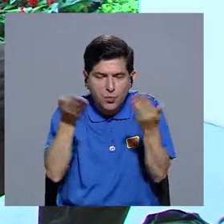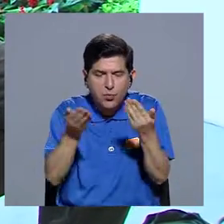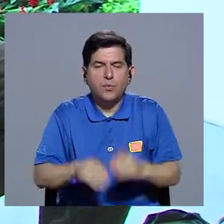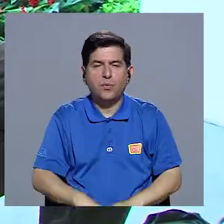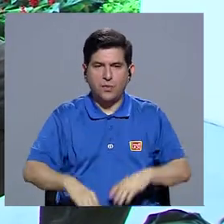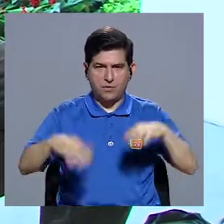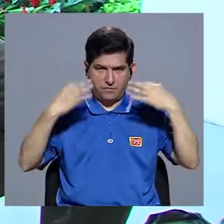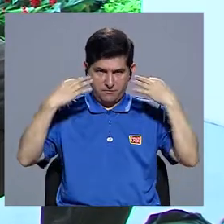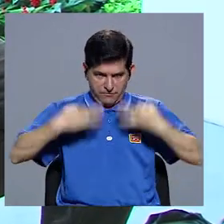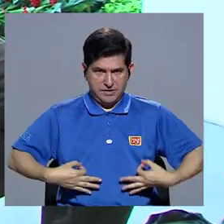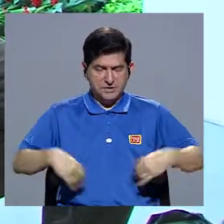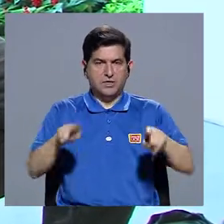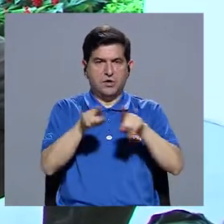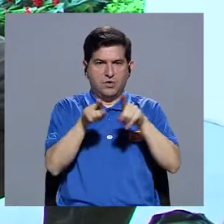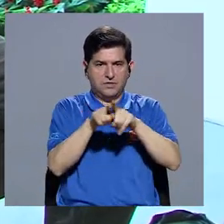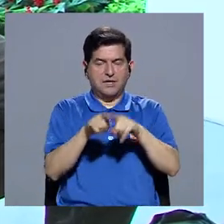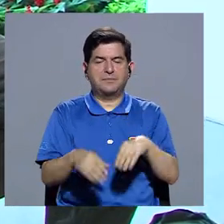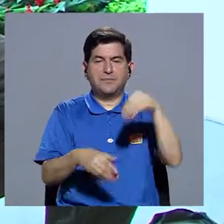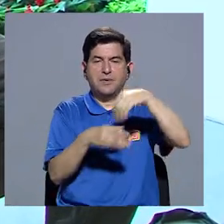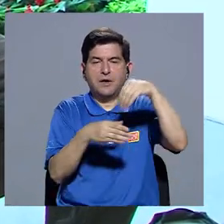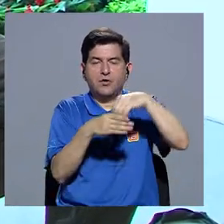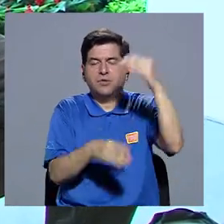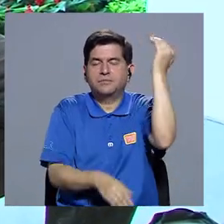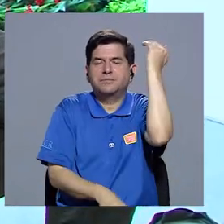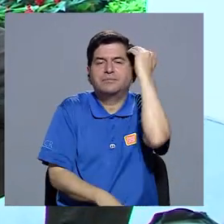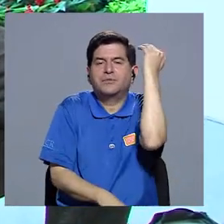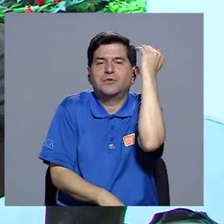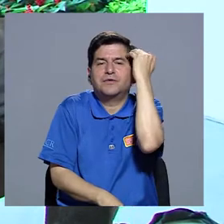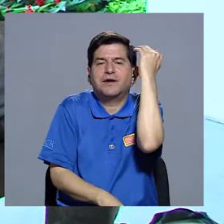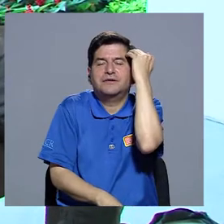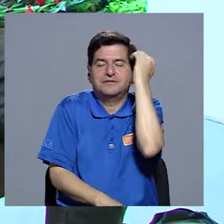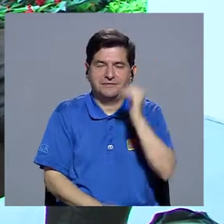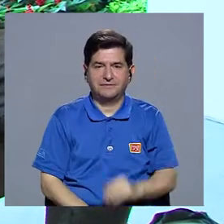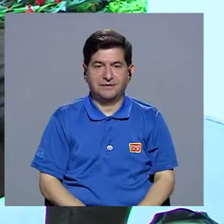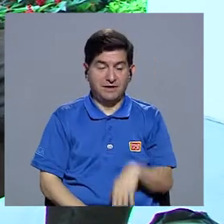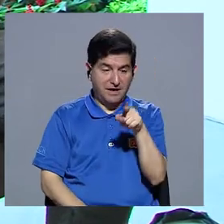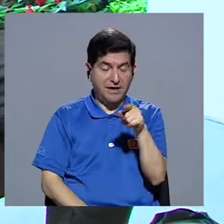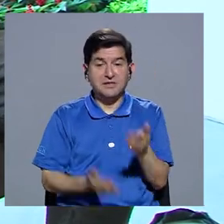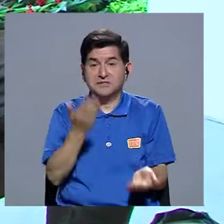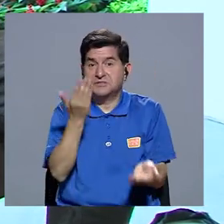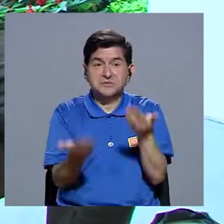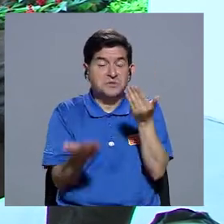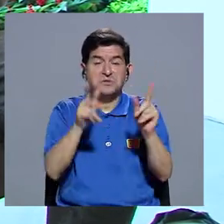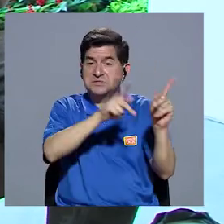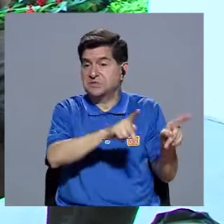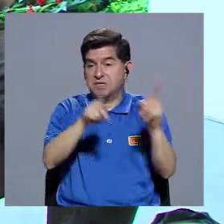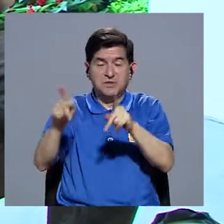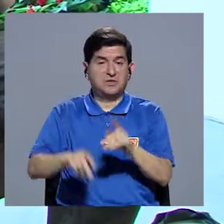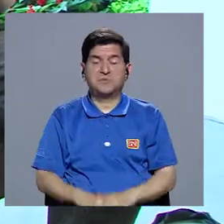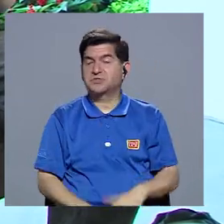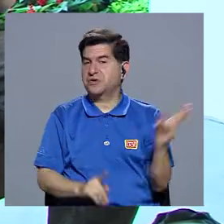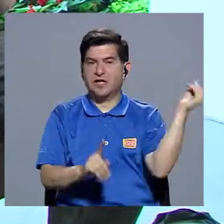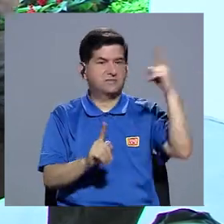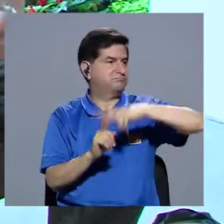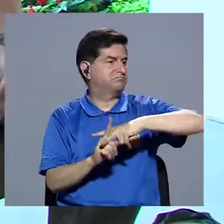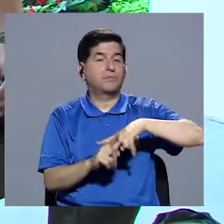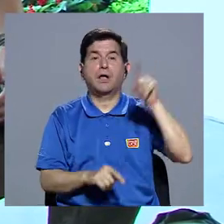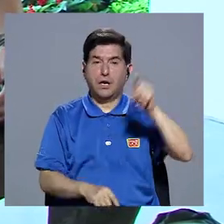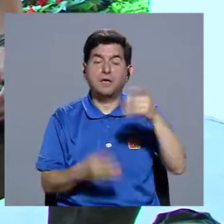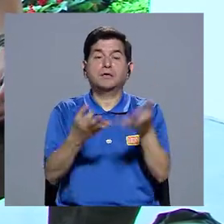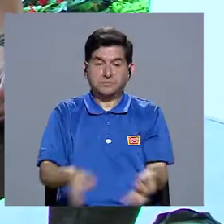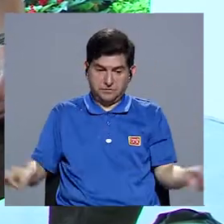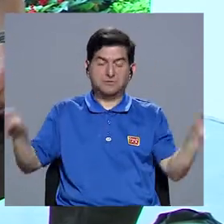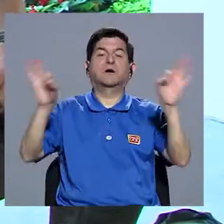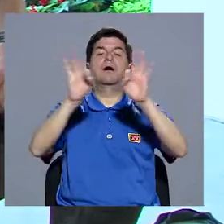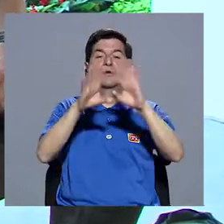ejercicio aeróbico, pero también estamos estimulando un componente a nivel cognitivo, que es algo que quizás muchas personas no lo aplican y sí debería ser muy